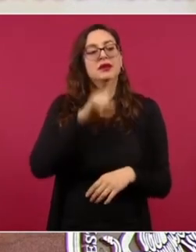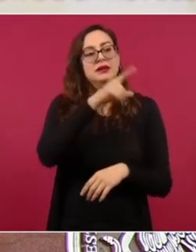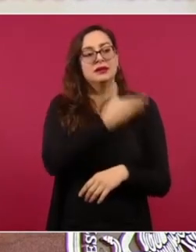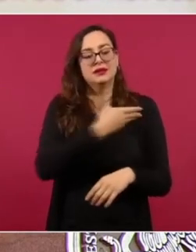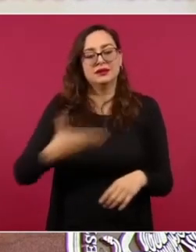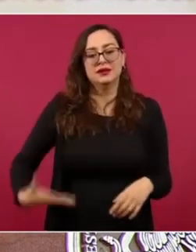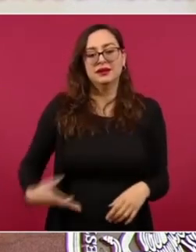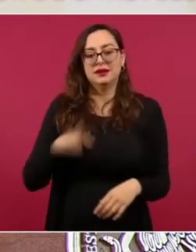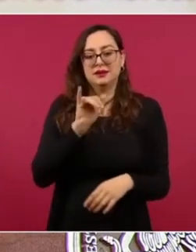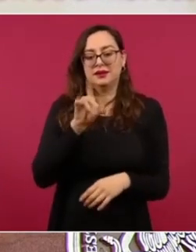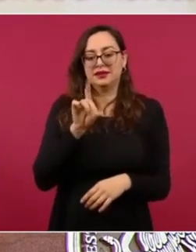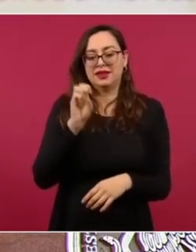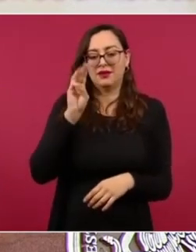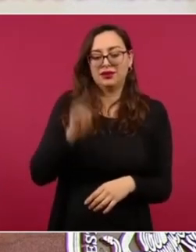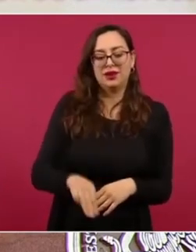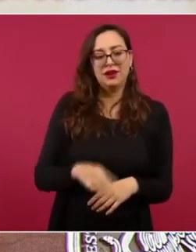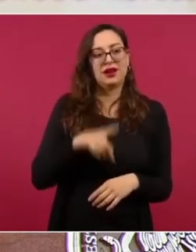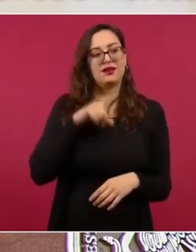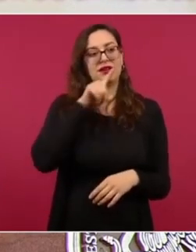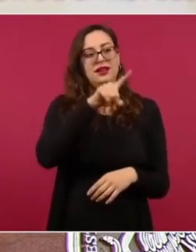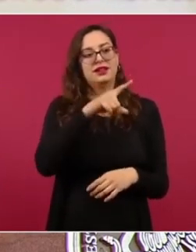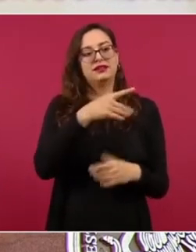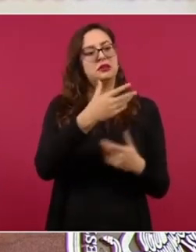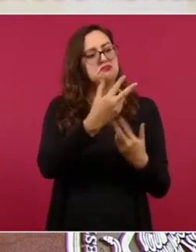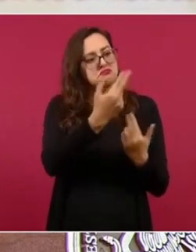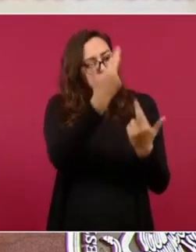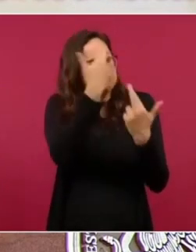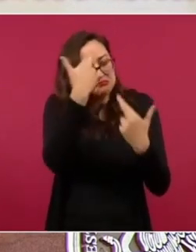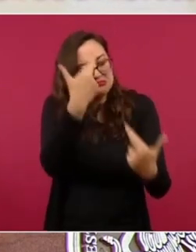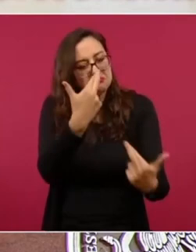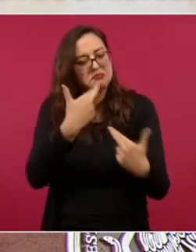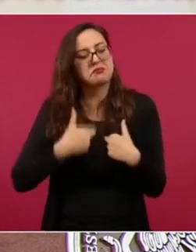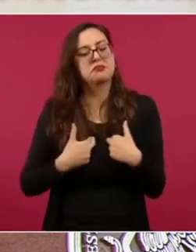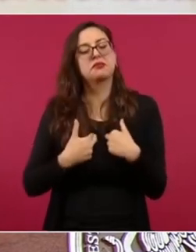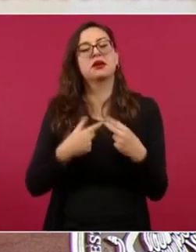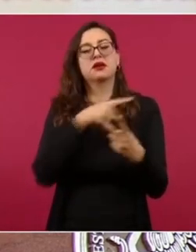pues no les gusta